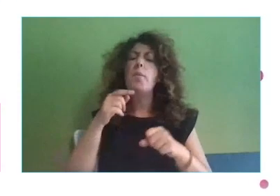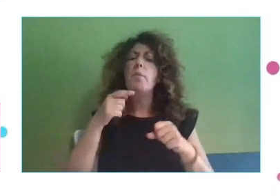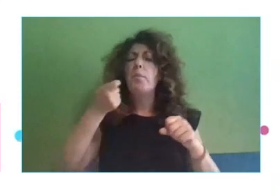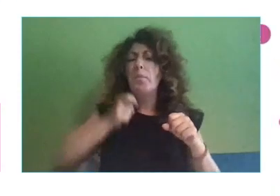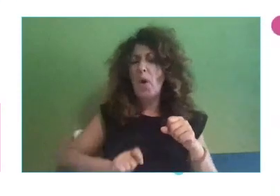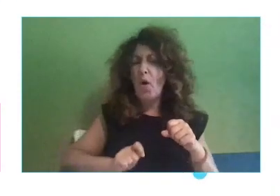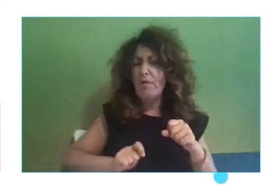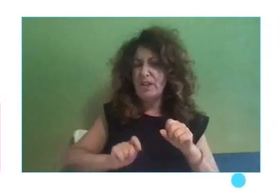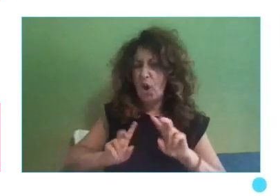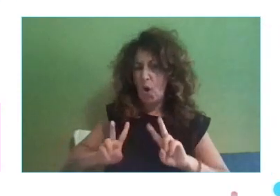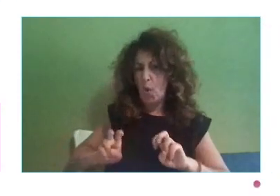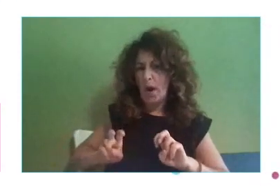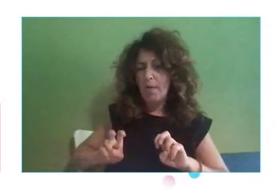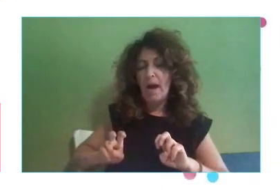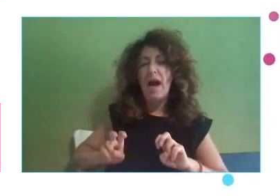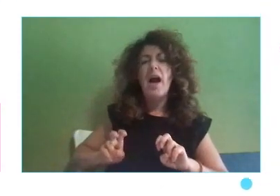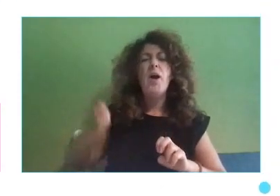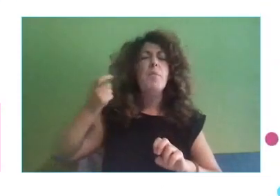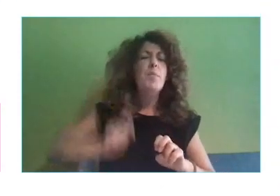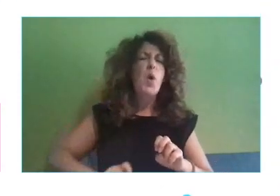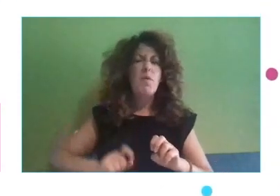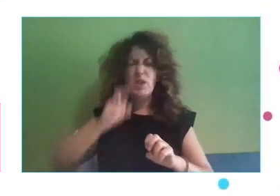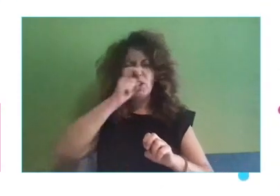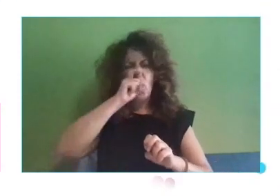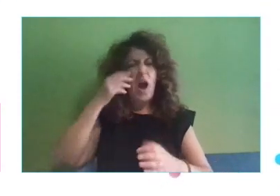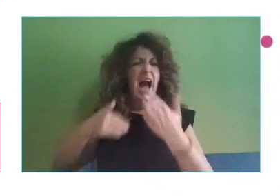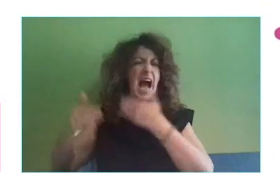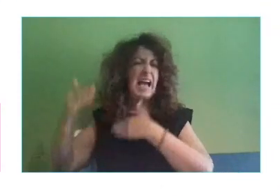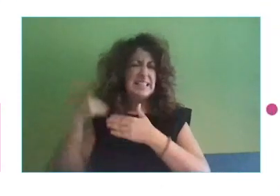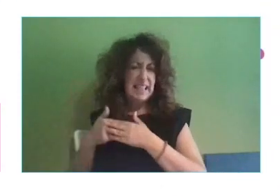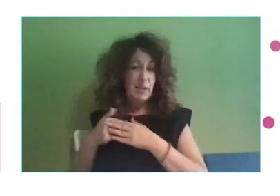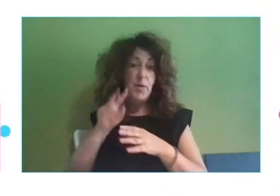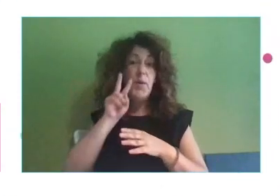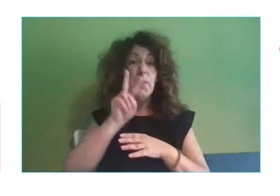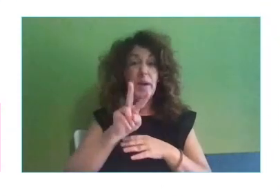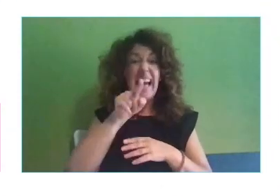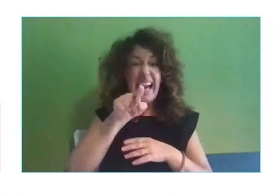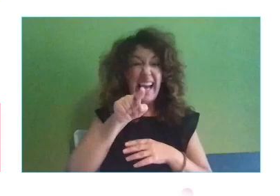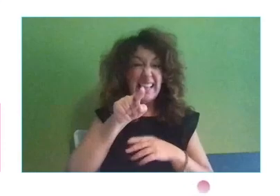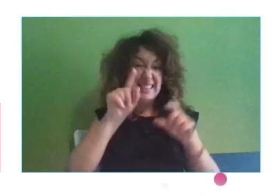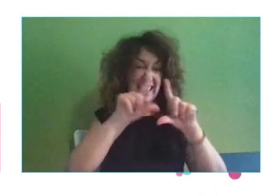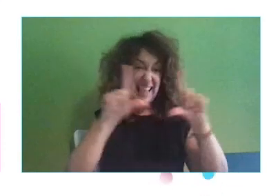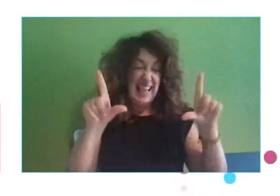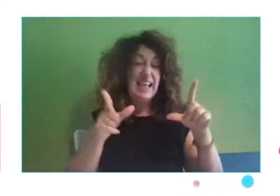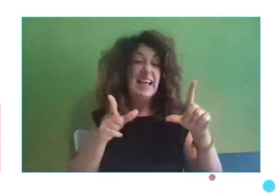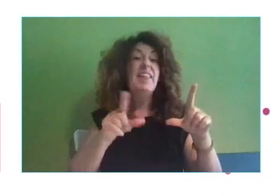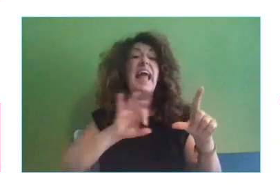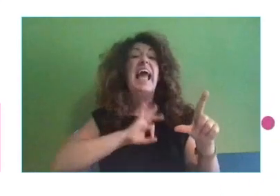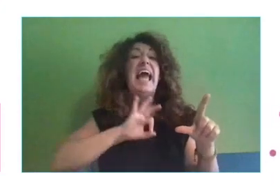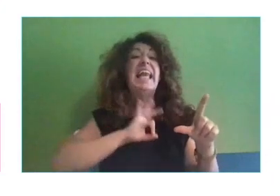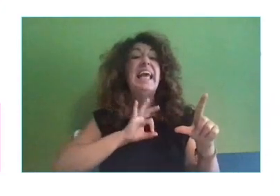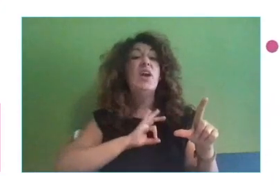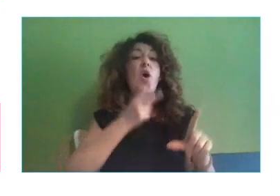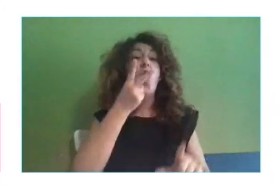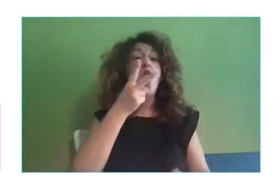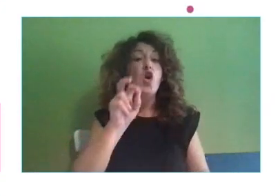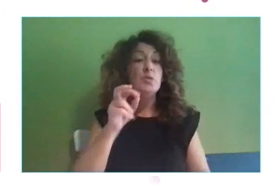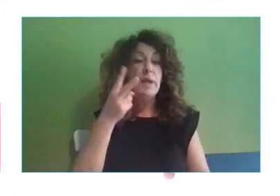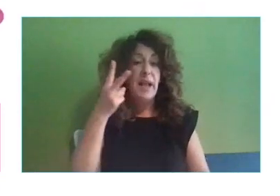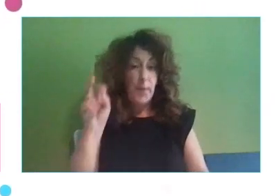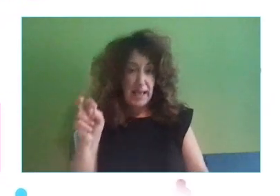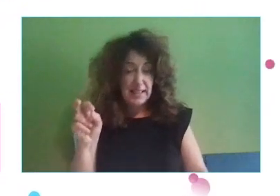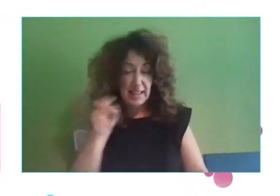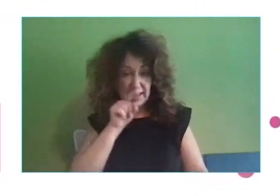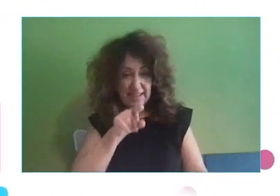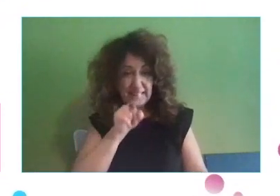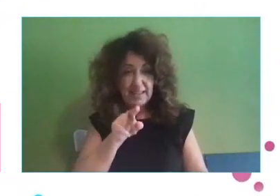también este documento relativamente antiguo cuando hablamos ya de esto, sobre todo porque fue prepandemia, enero de 2020, de nuevo el World Economic Forum